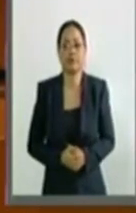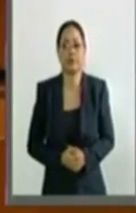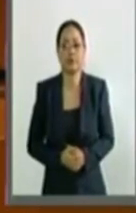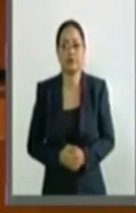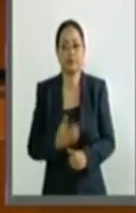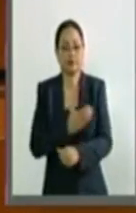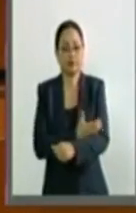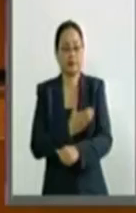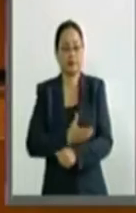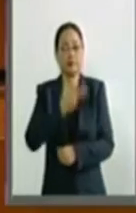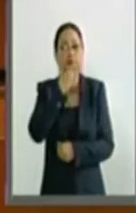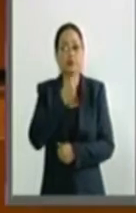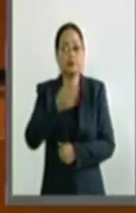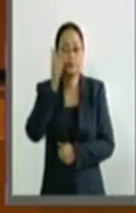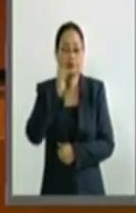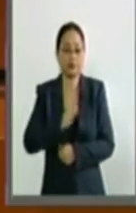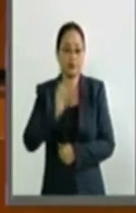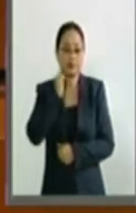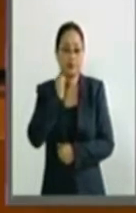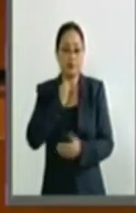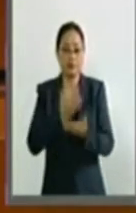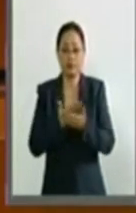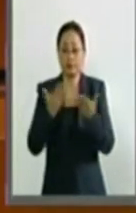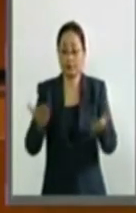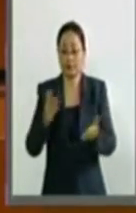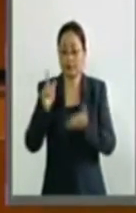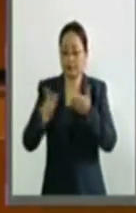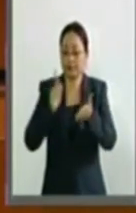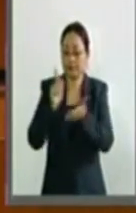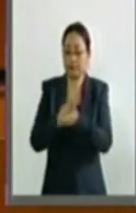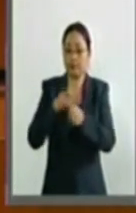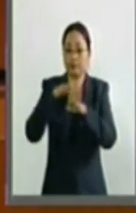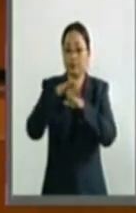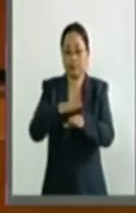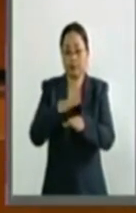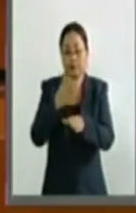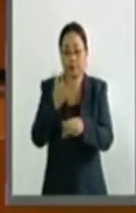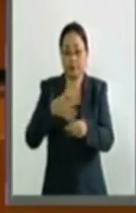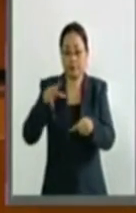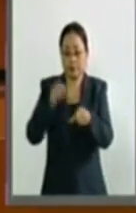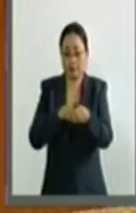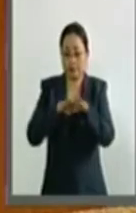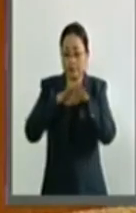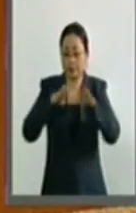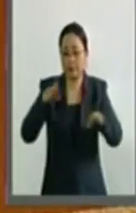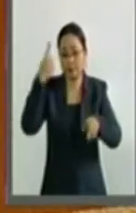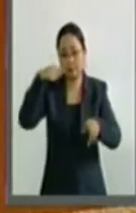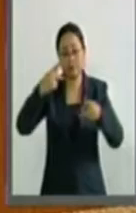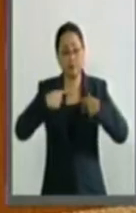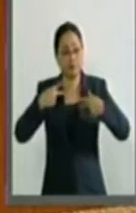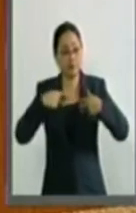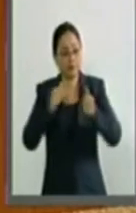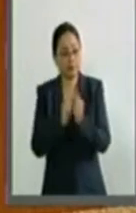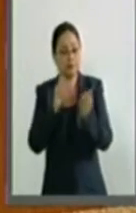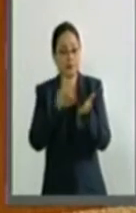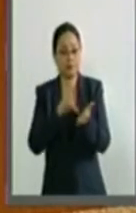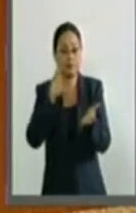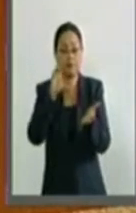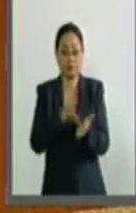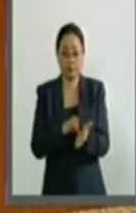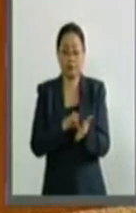Compañeras y compañeros senadores, la Ley General para la Inclusión de las Personas con Discapacidad